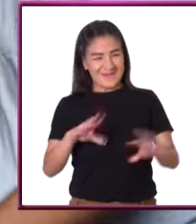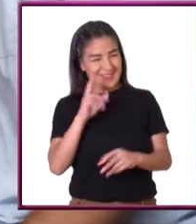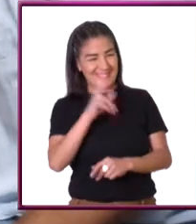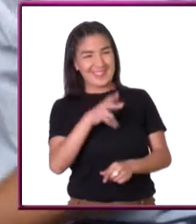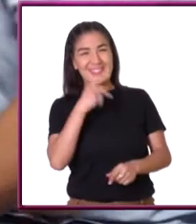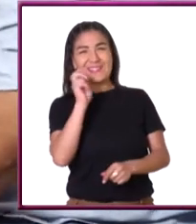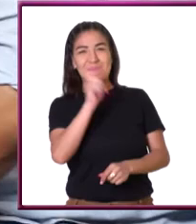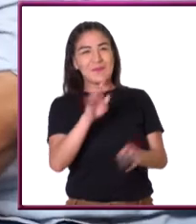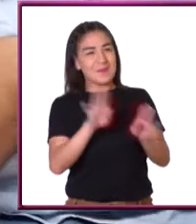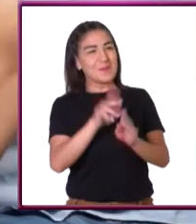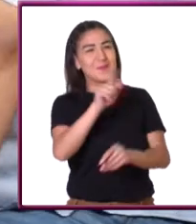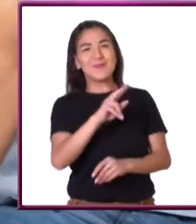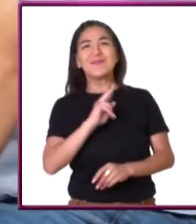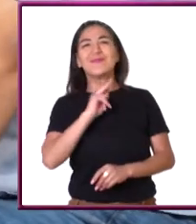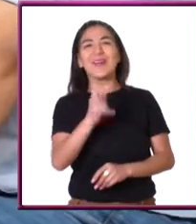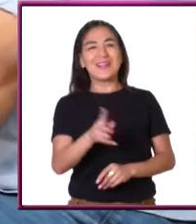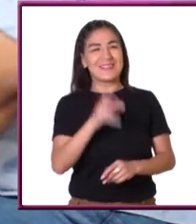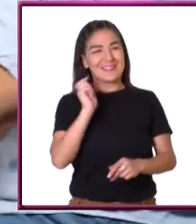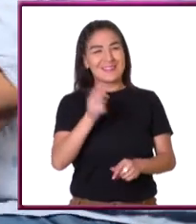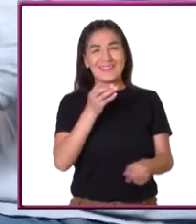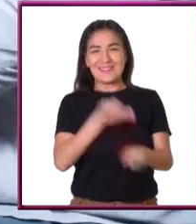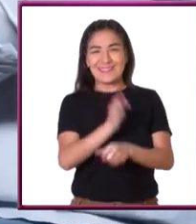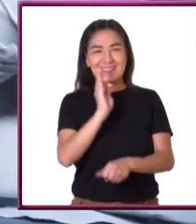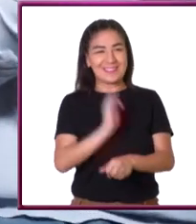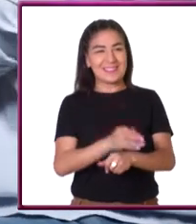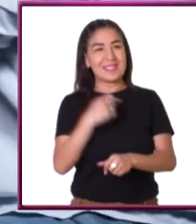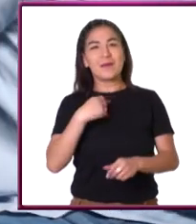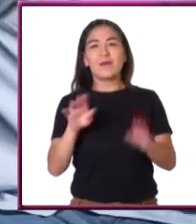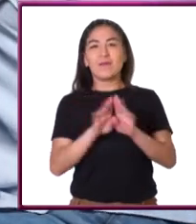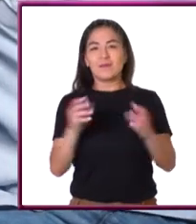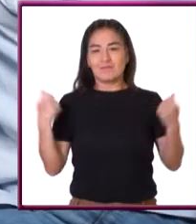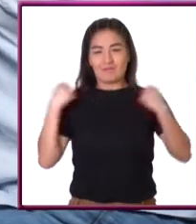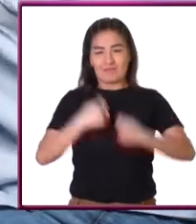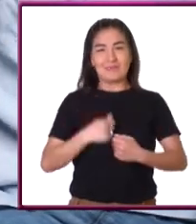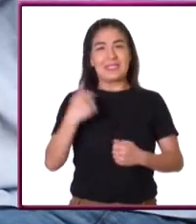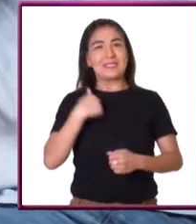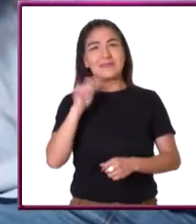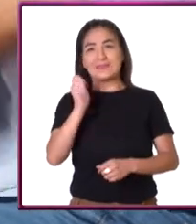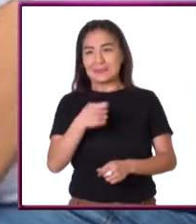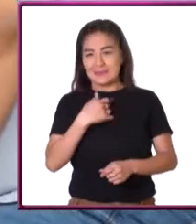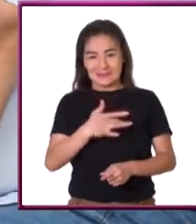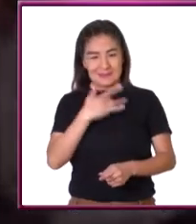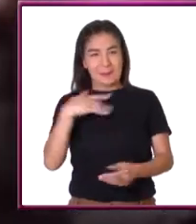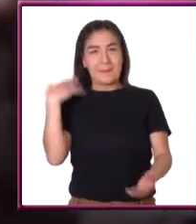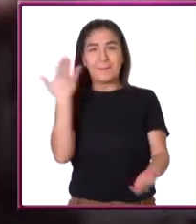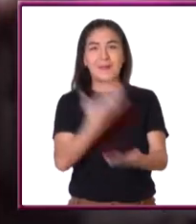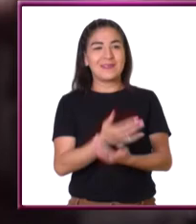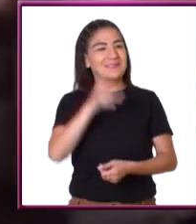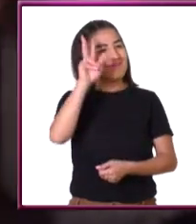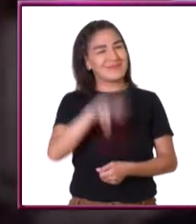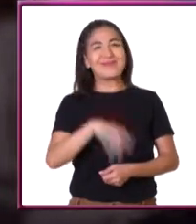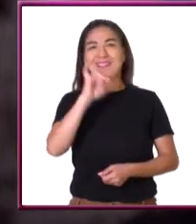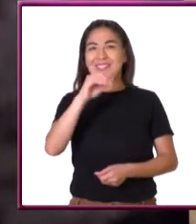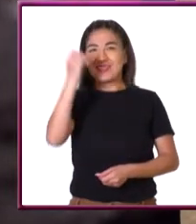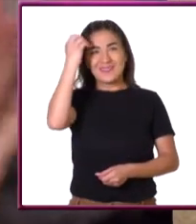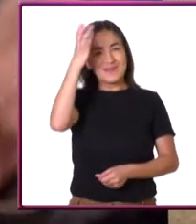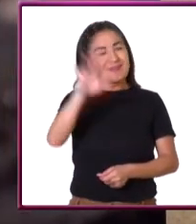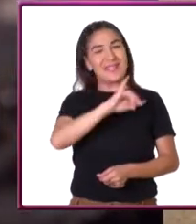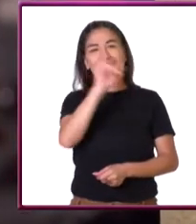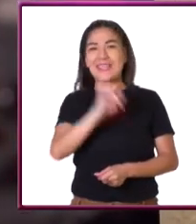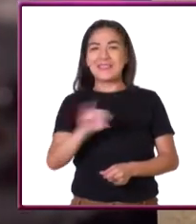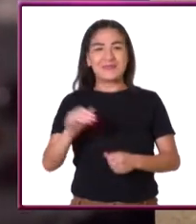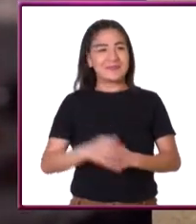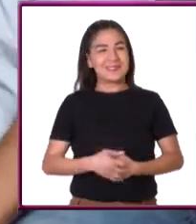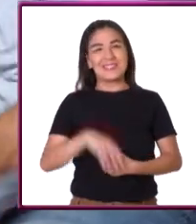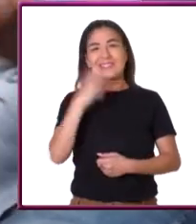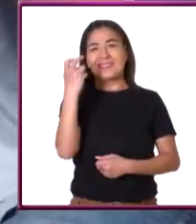¿Te acuerdas cuando te defendí de las moscas? La verdad es que se me cayeron mis herramientas geométricas y casi me matan ya. De verdad, inolvidable. Qué